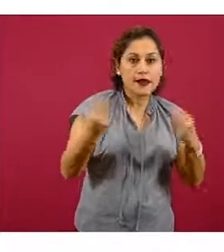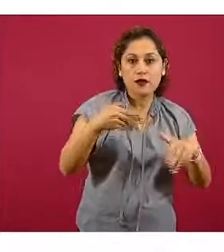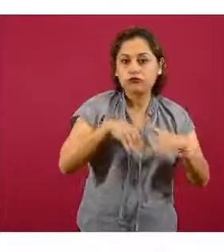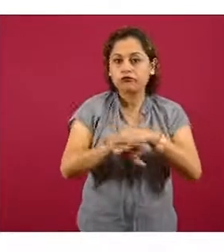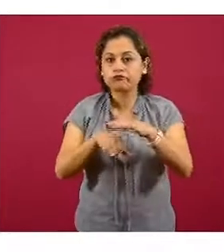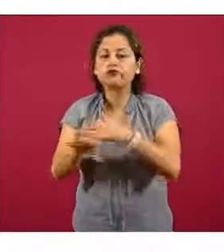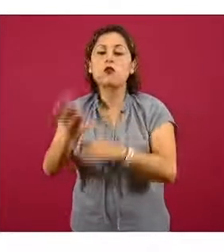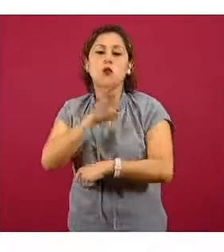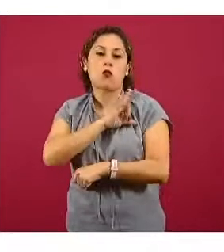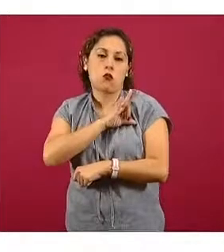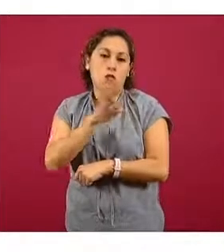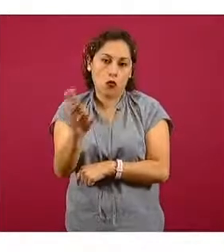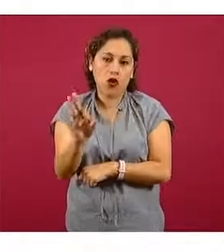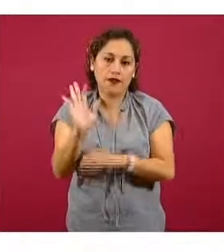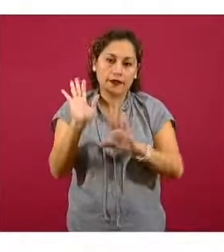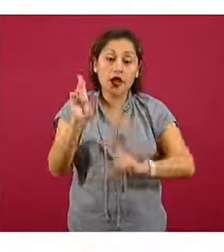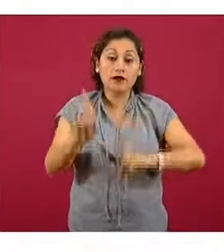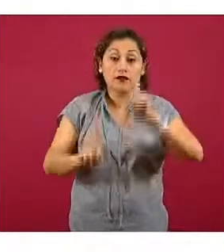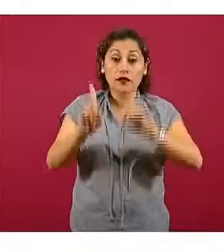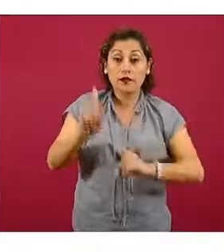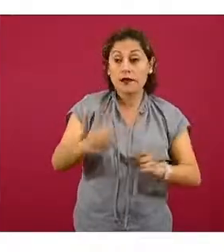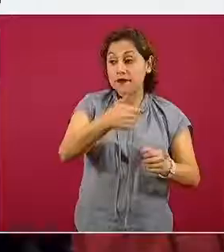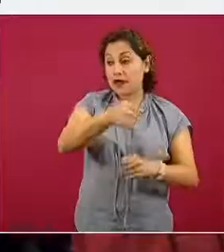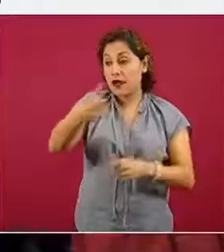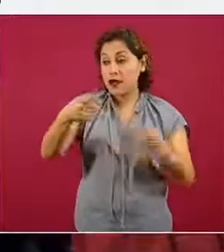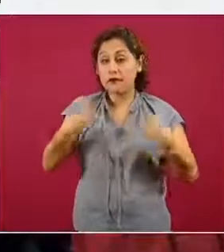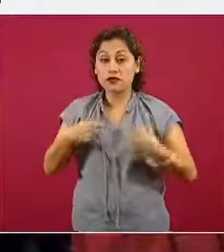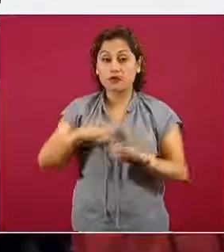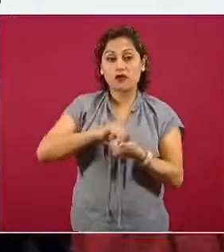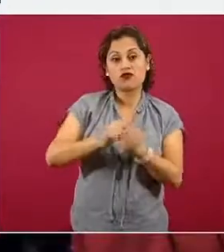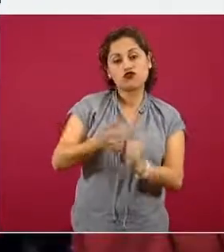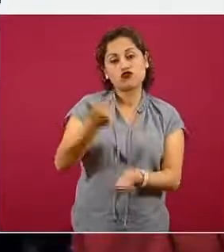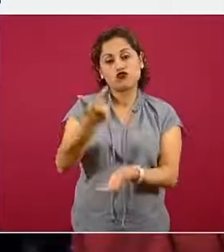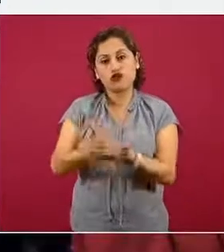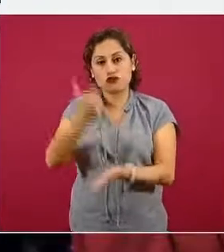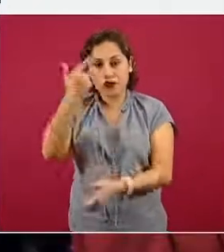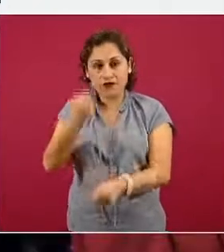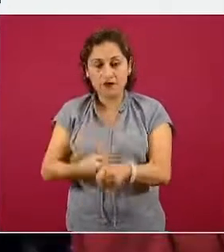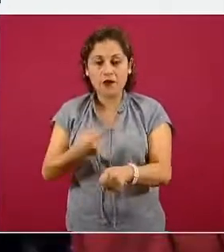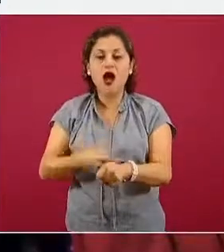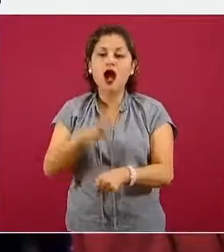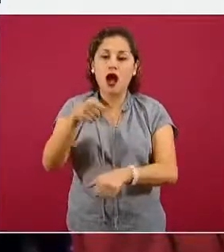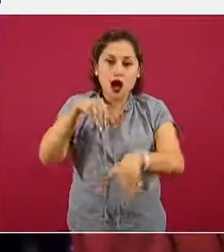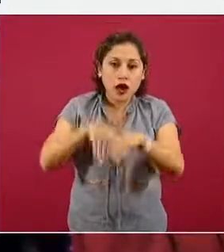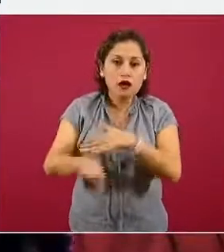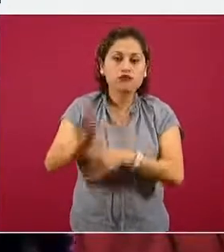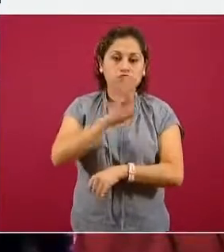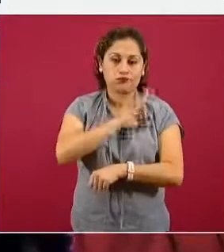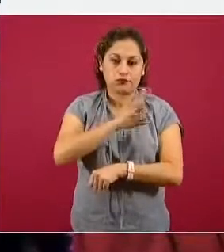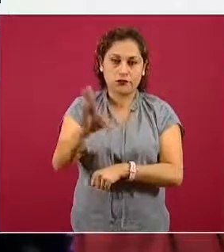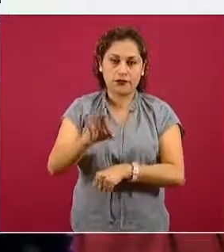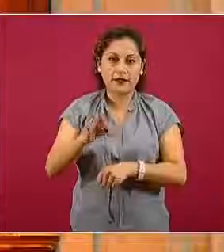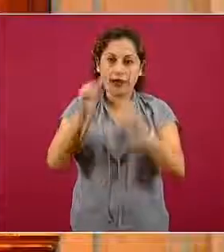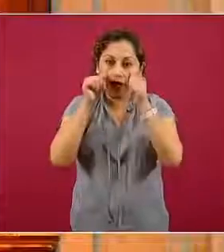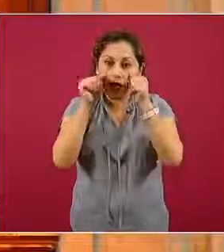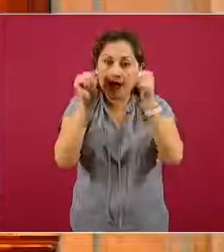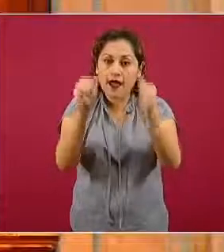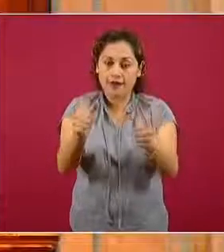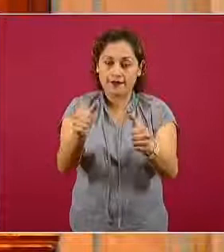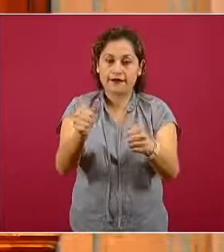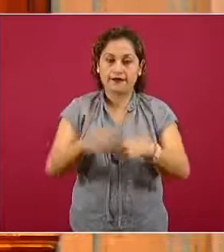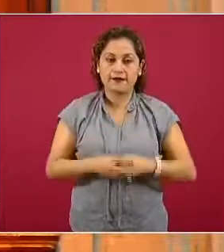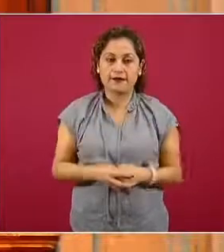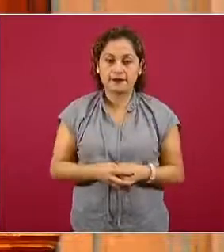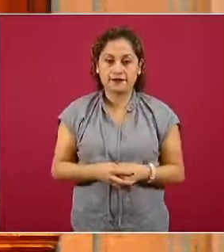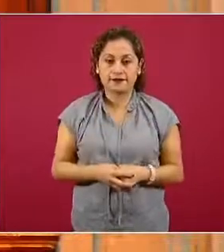cada una de las personas que están teniendo enfermedad grave, puedan entonces siempre encontrar una cama de especialidad para